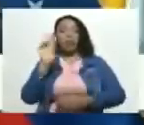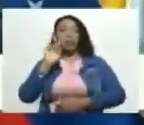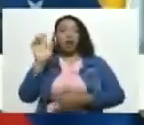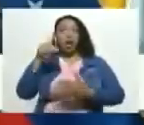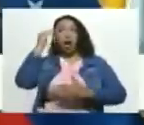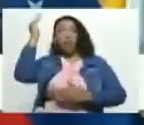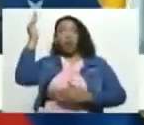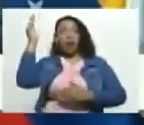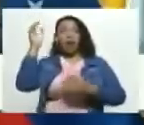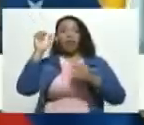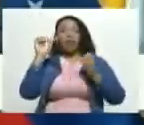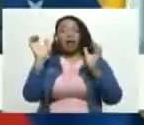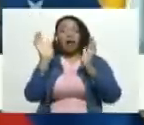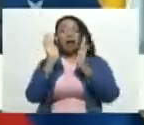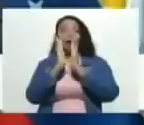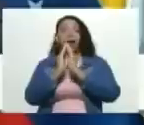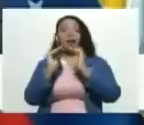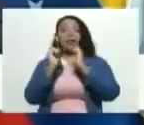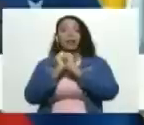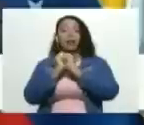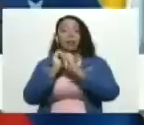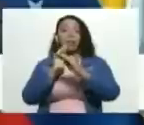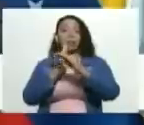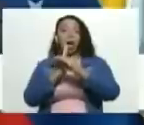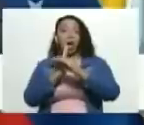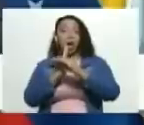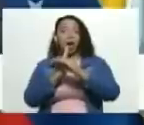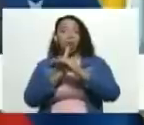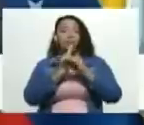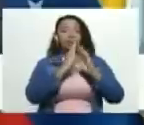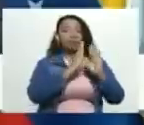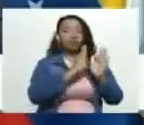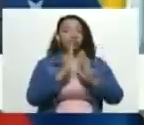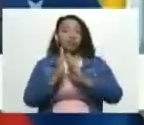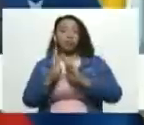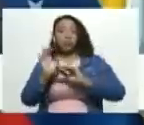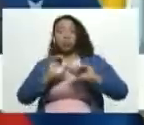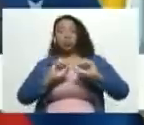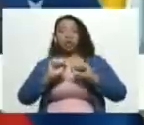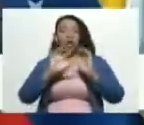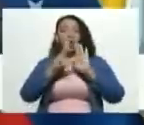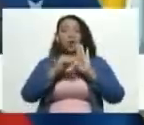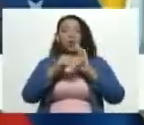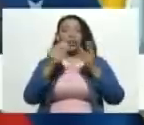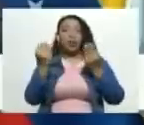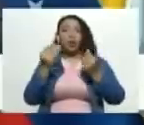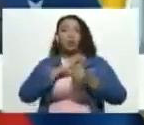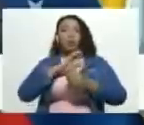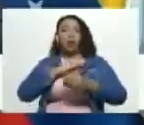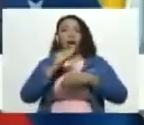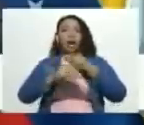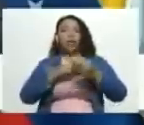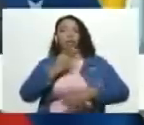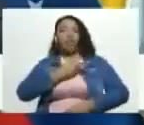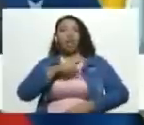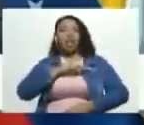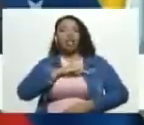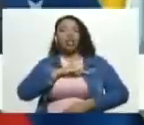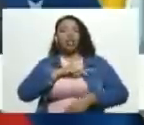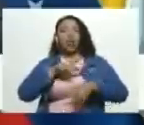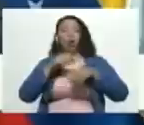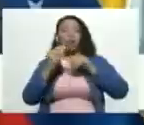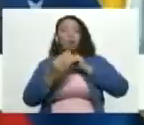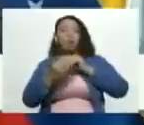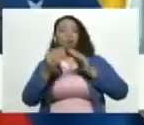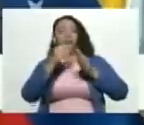Banco de Inglaterra impidiendo la movilización de los mismos robo de activos realizados bajo la bandera de un falso esquema de